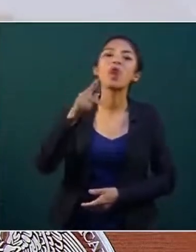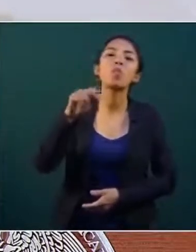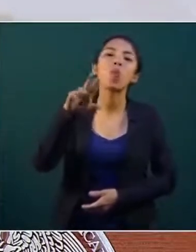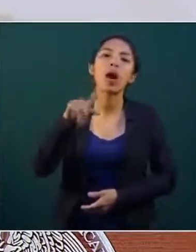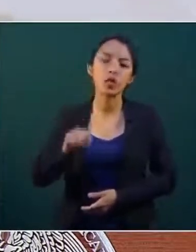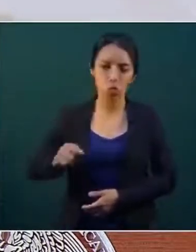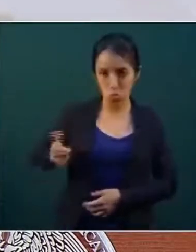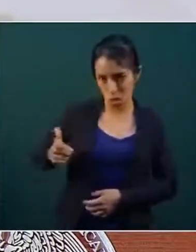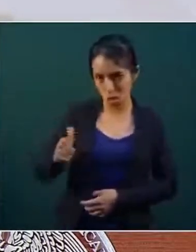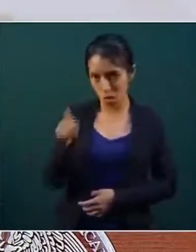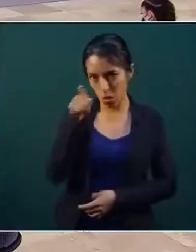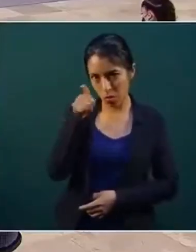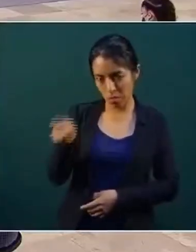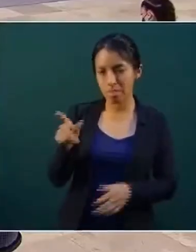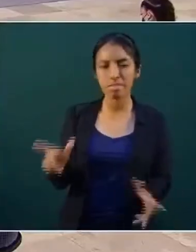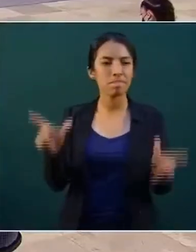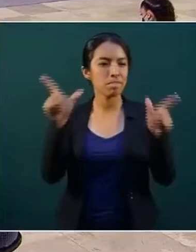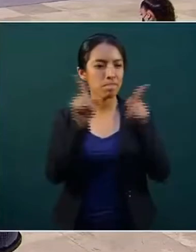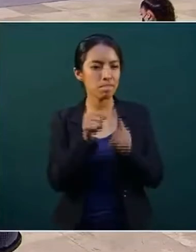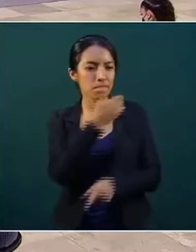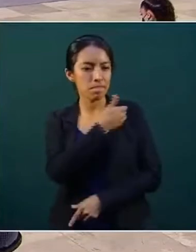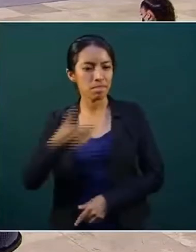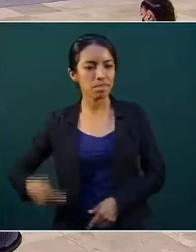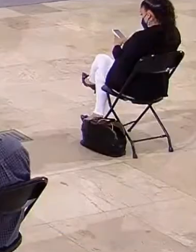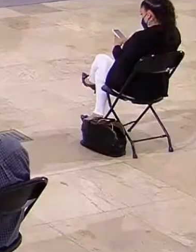Es cuanto, señor presidente. Gracias. Gracias.